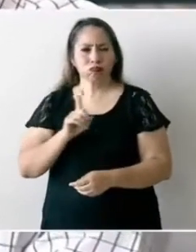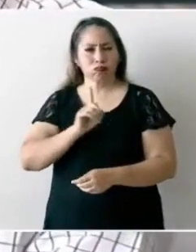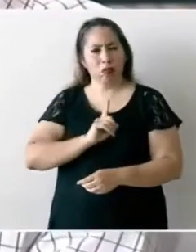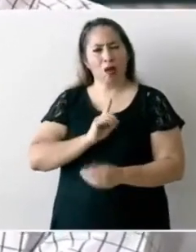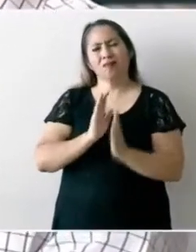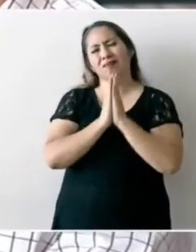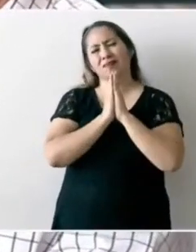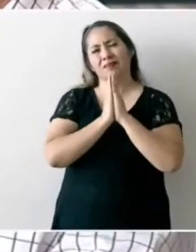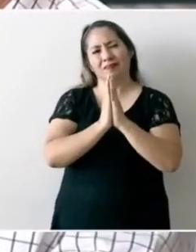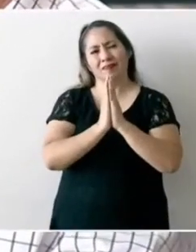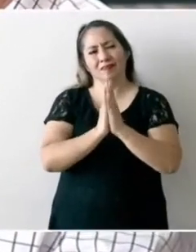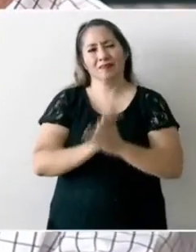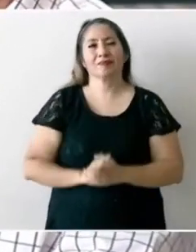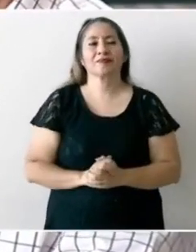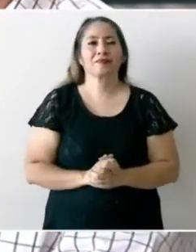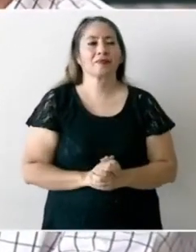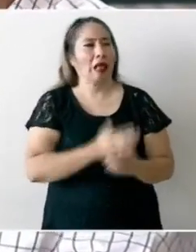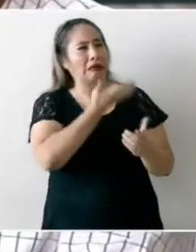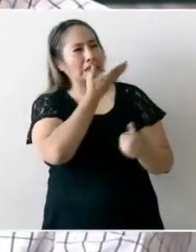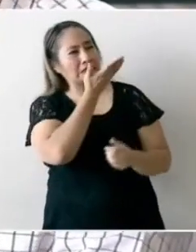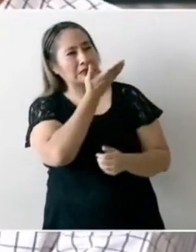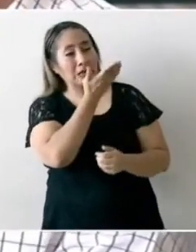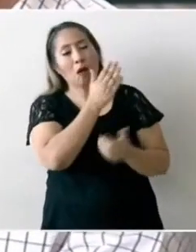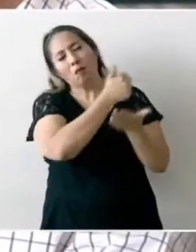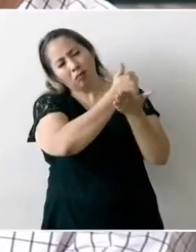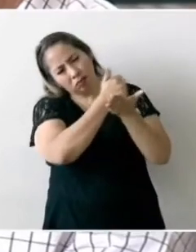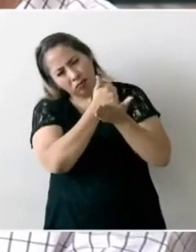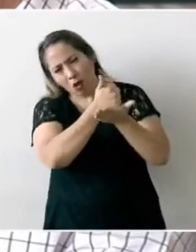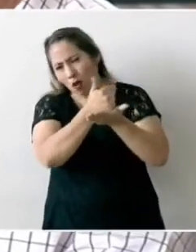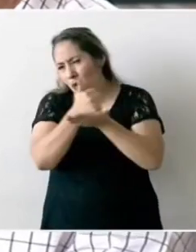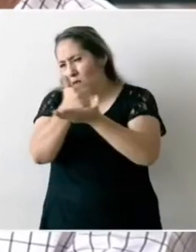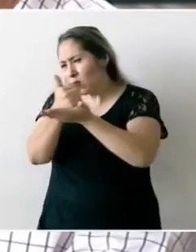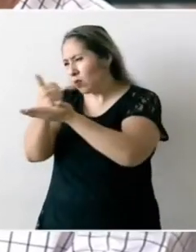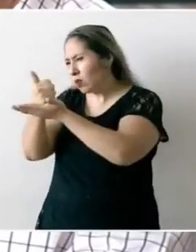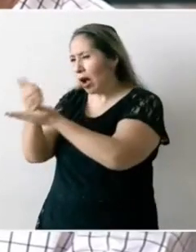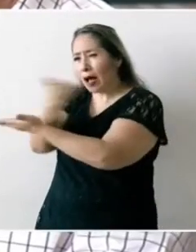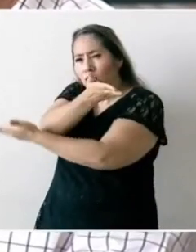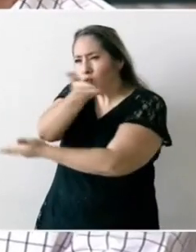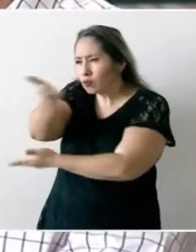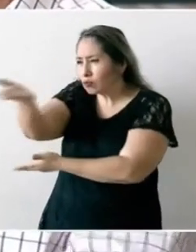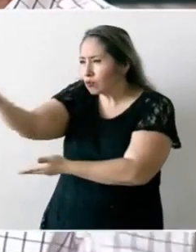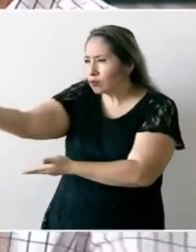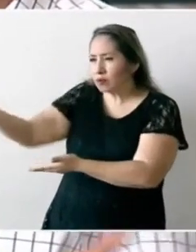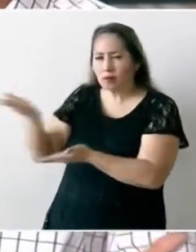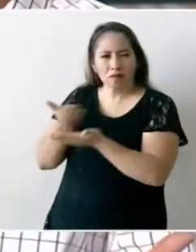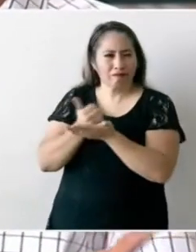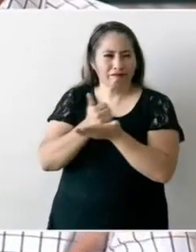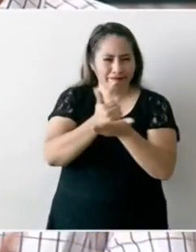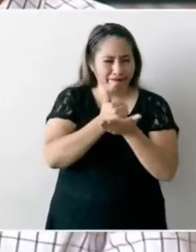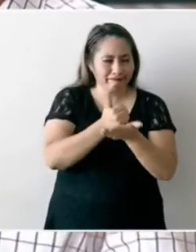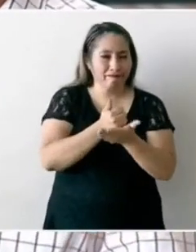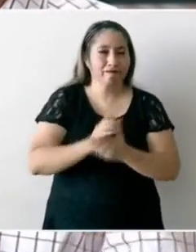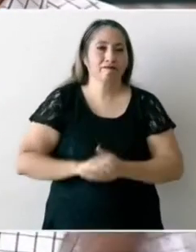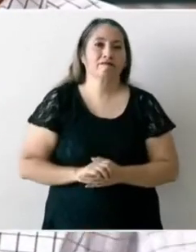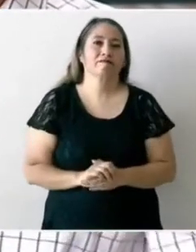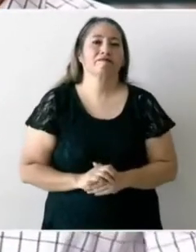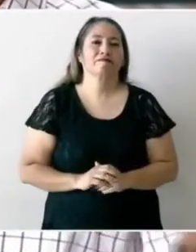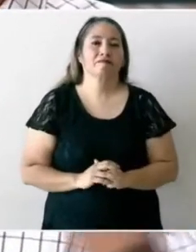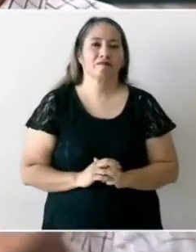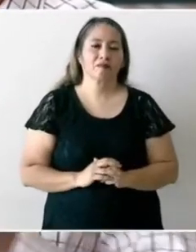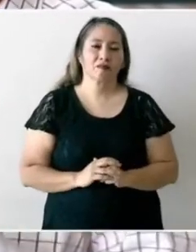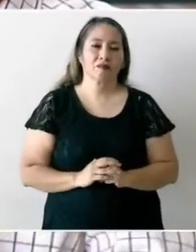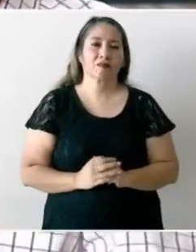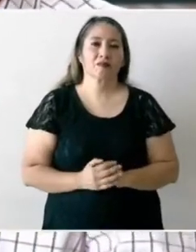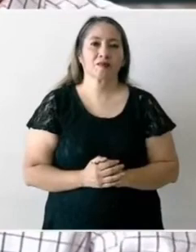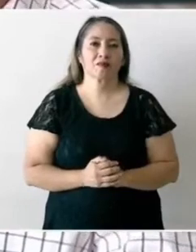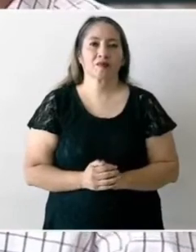pedirles que nos ayuden porque pónganse